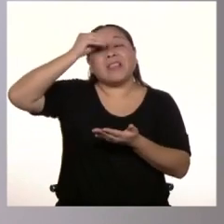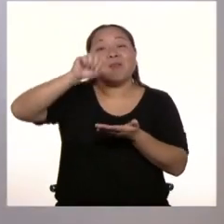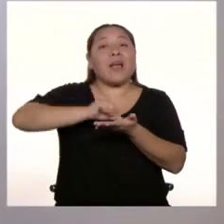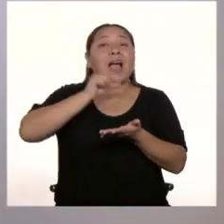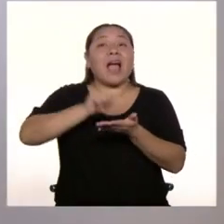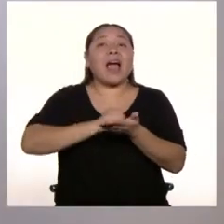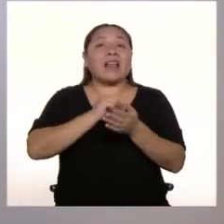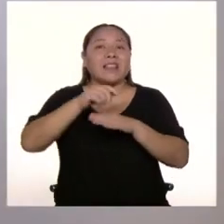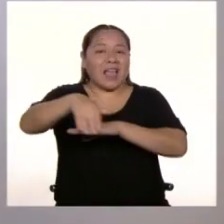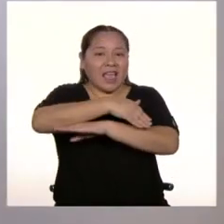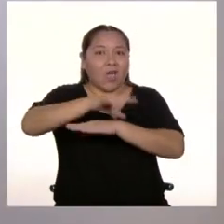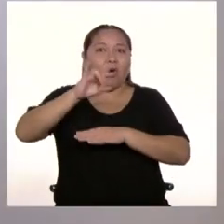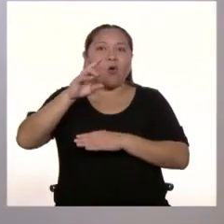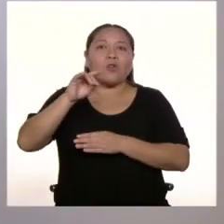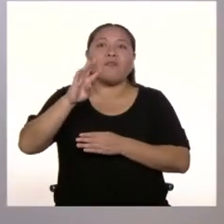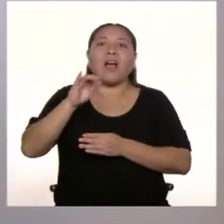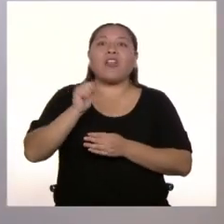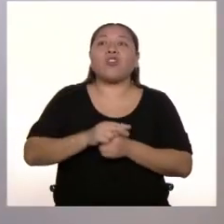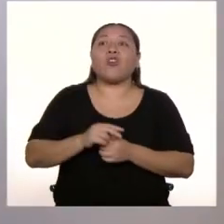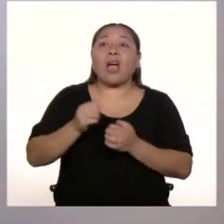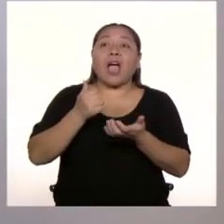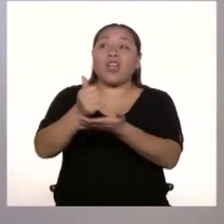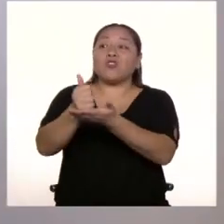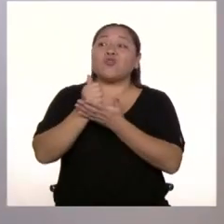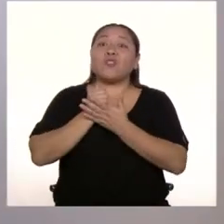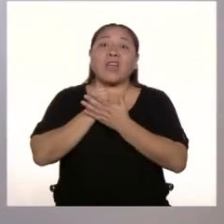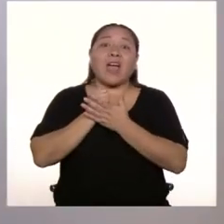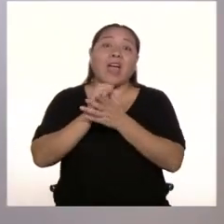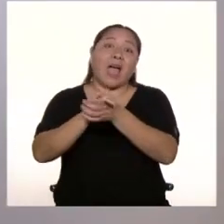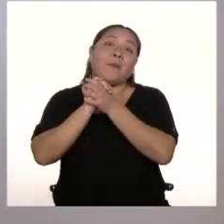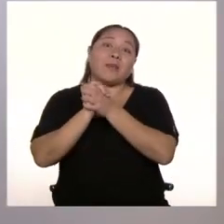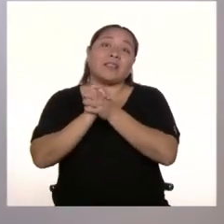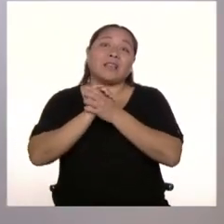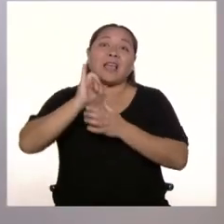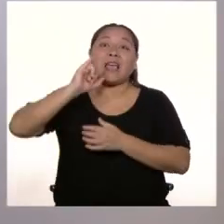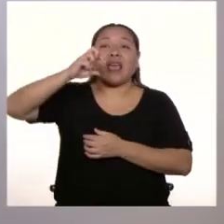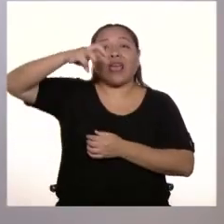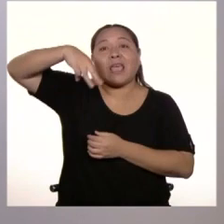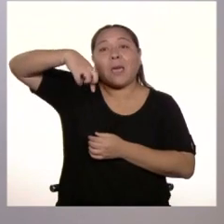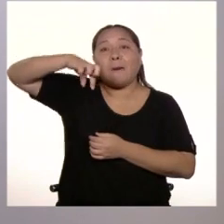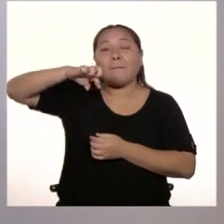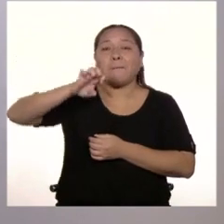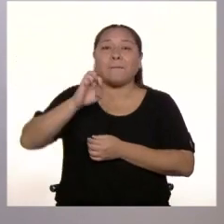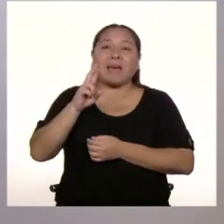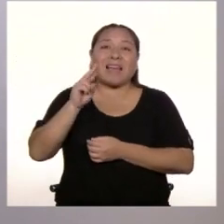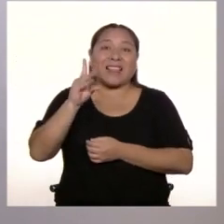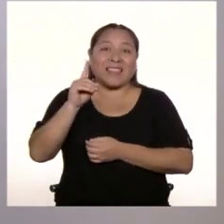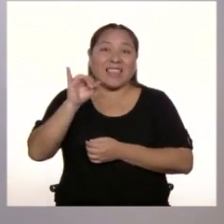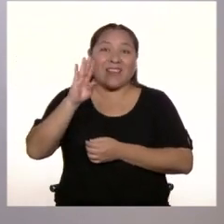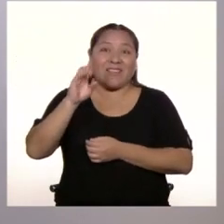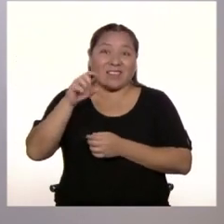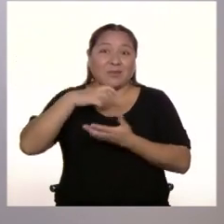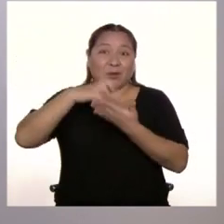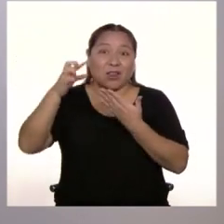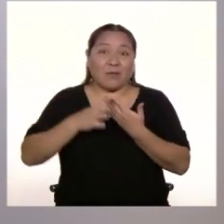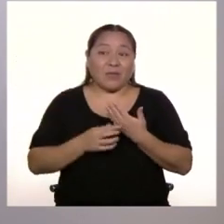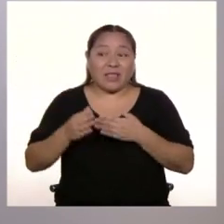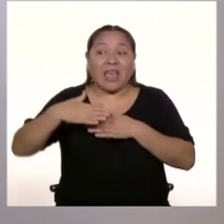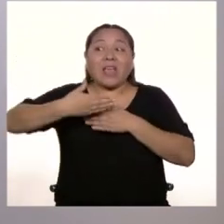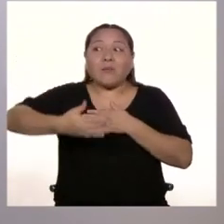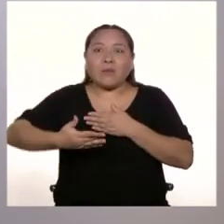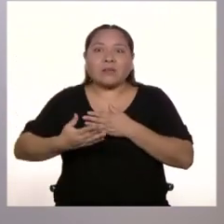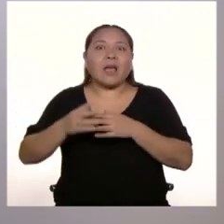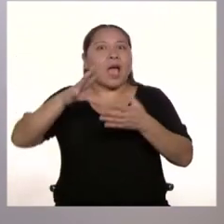urbano con la ayuda de nuestras amigas del programa Imperdibles. Y cuando volvamos, aprenderemos